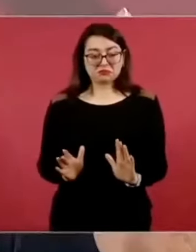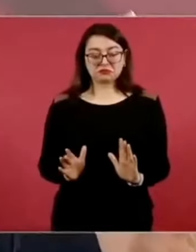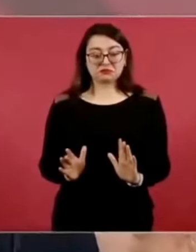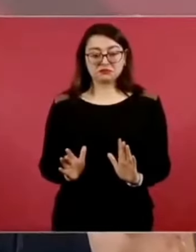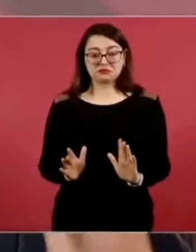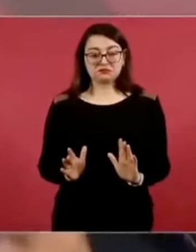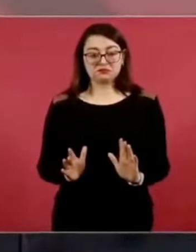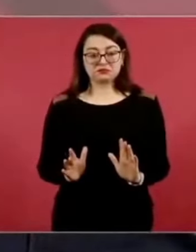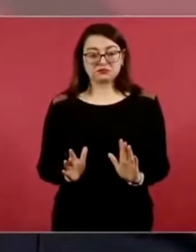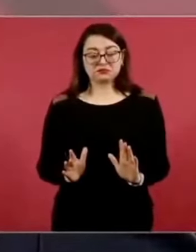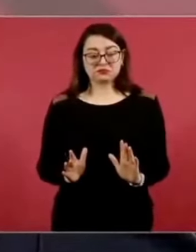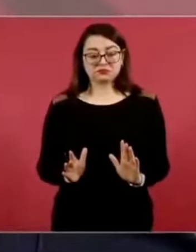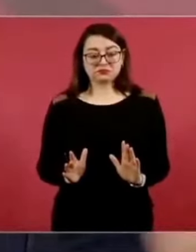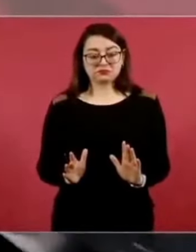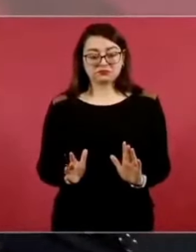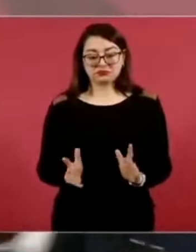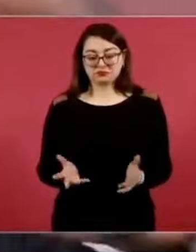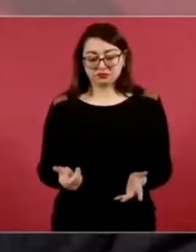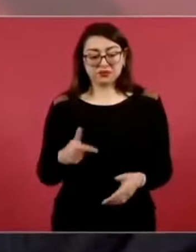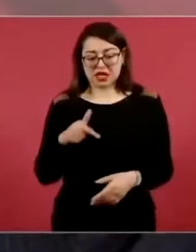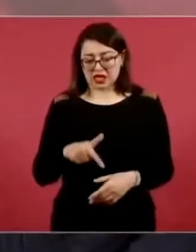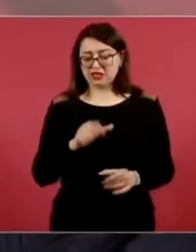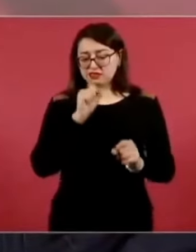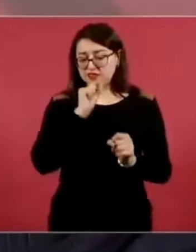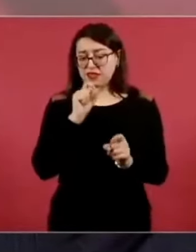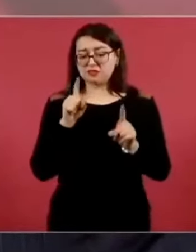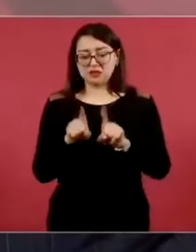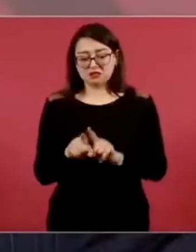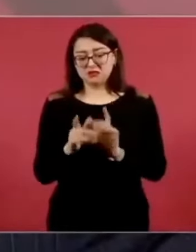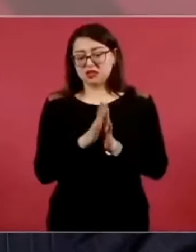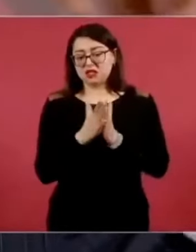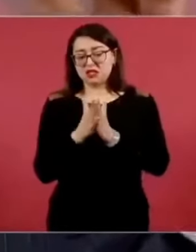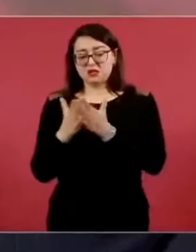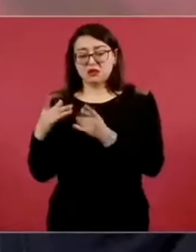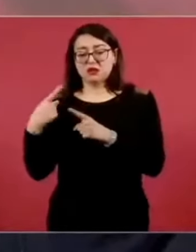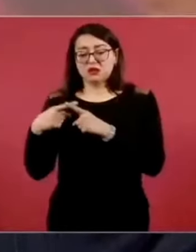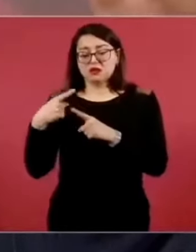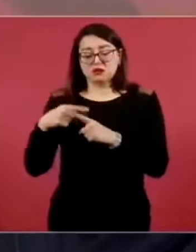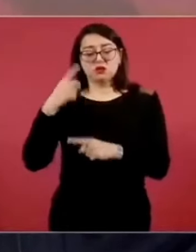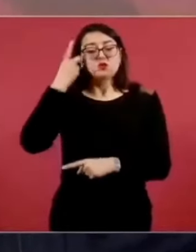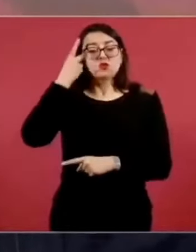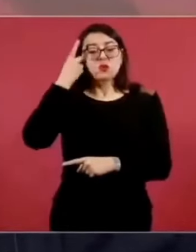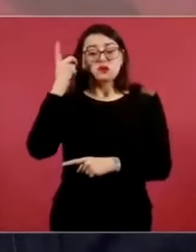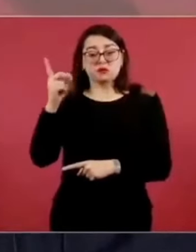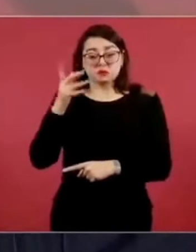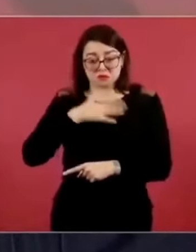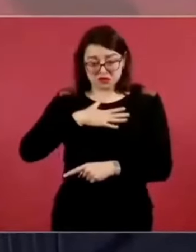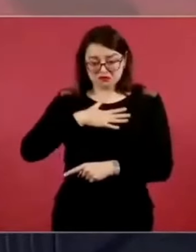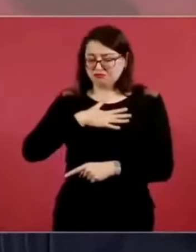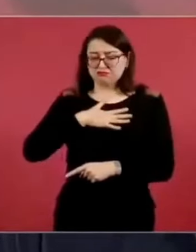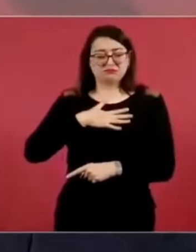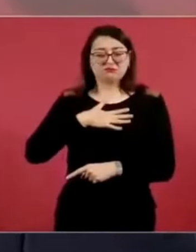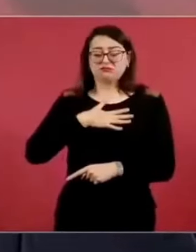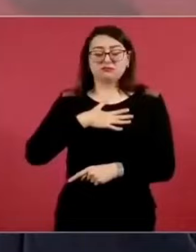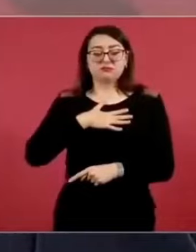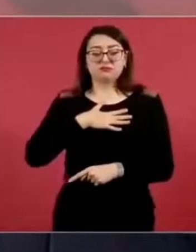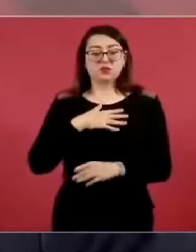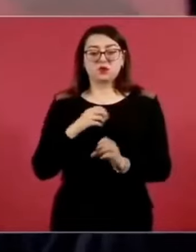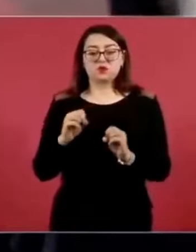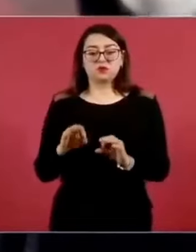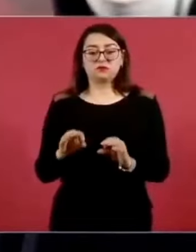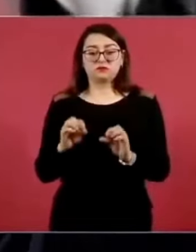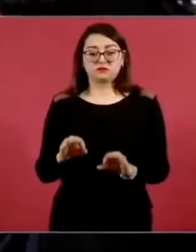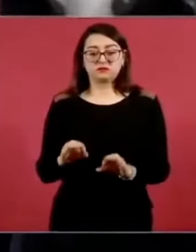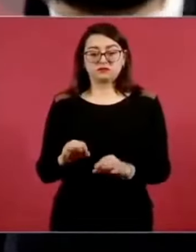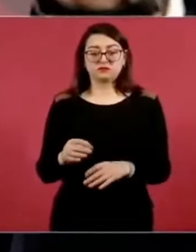como tengo mi testamento ya, todos los libros de mi oficina van a ser para